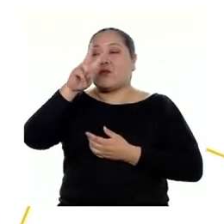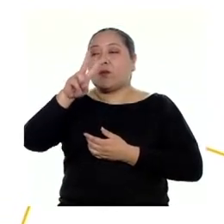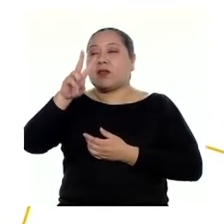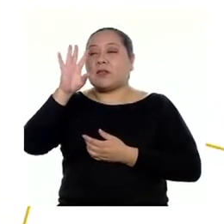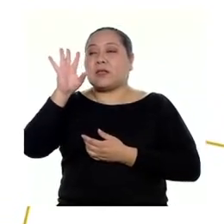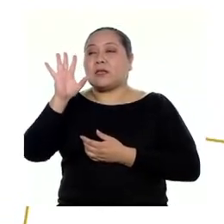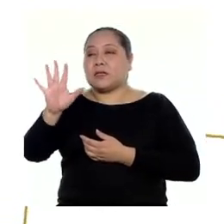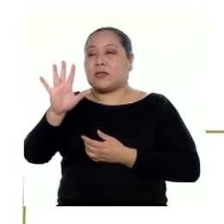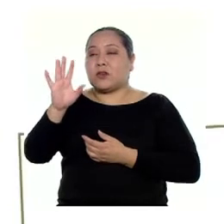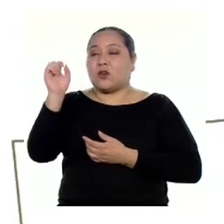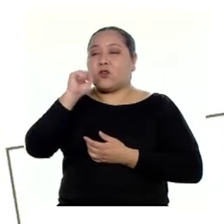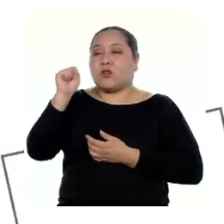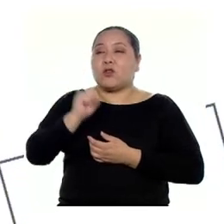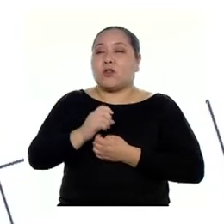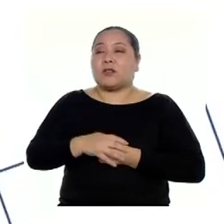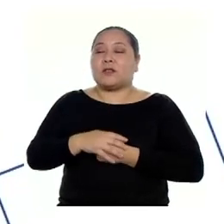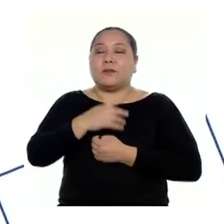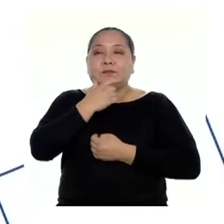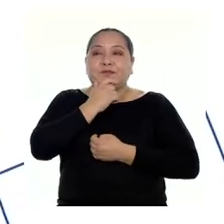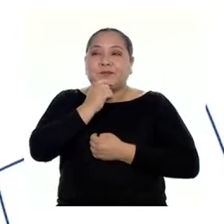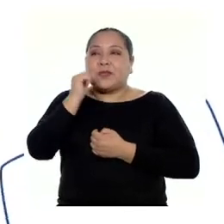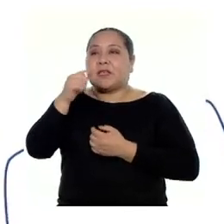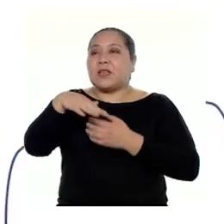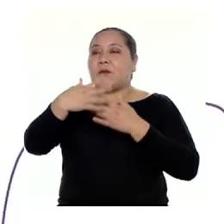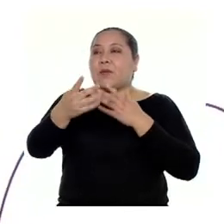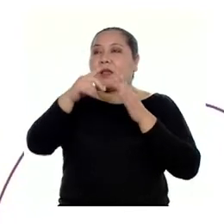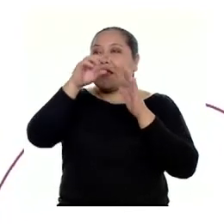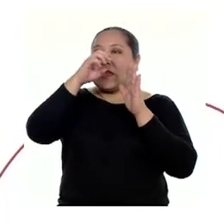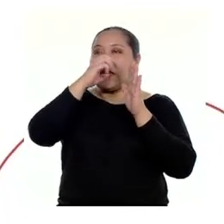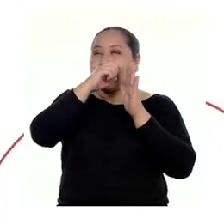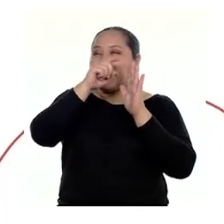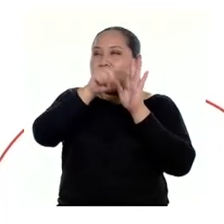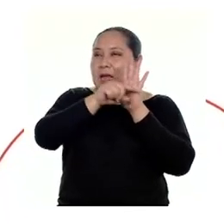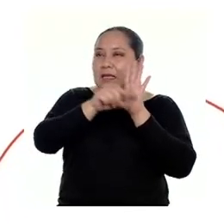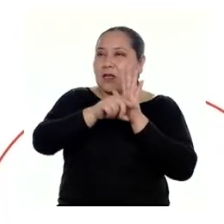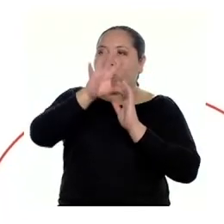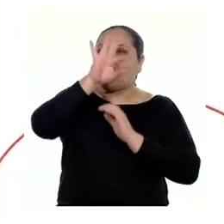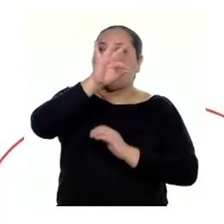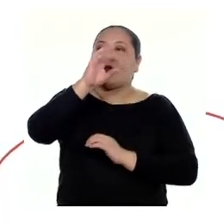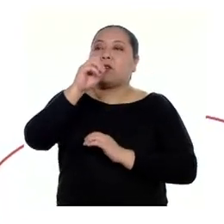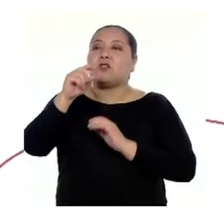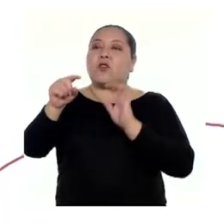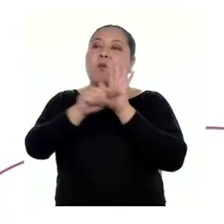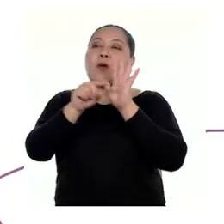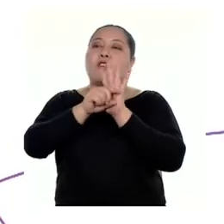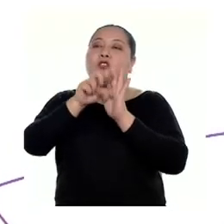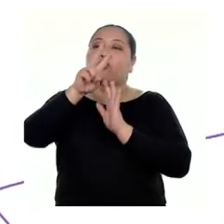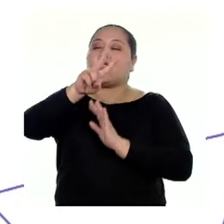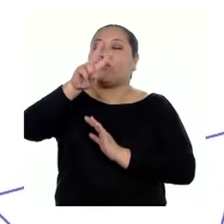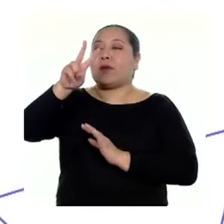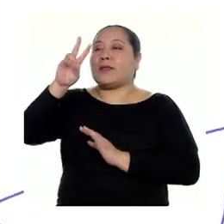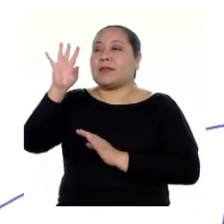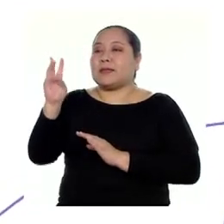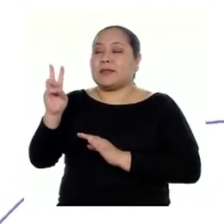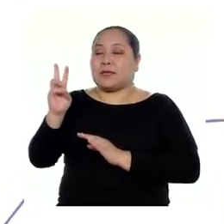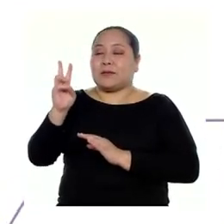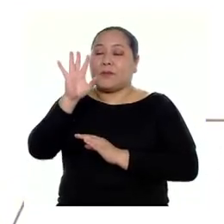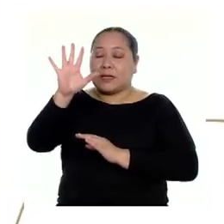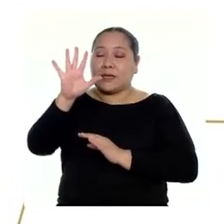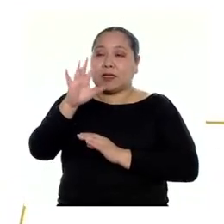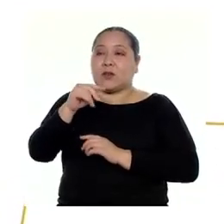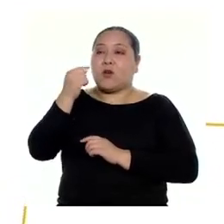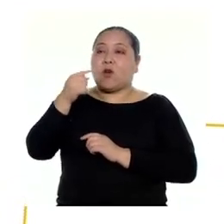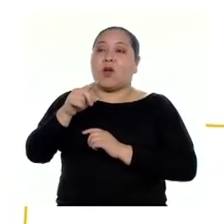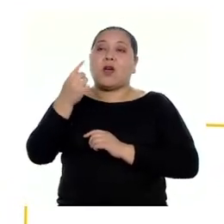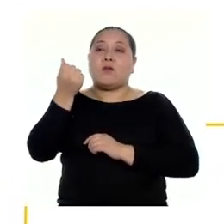como resultado. Y si luego le restamos a los 900 soles iniciales los 225 que descontamos, vemos que el precio final del